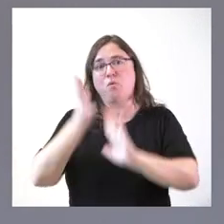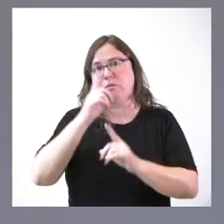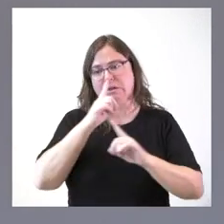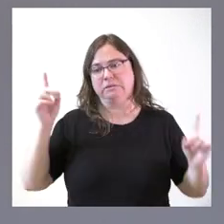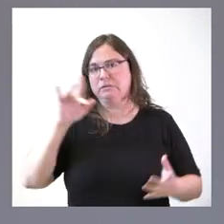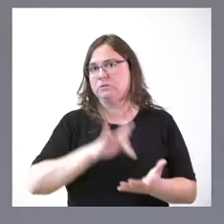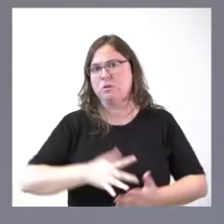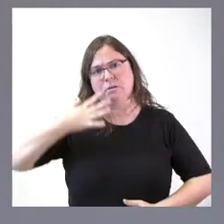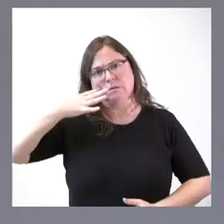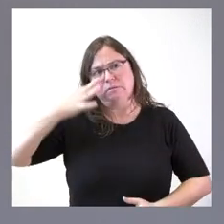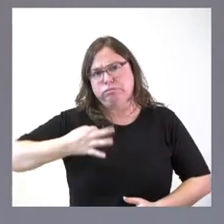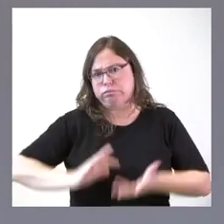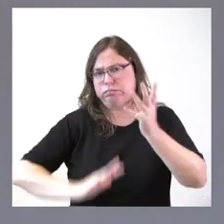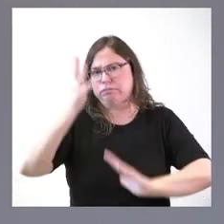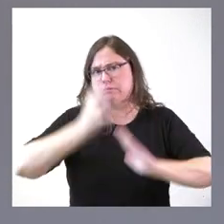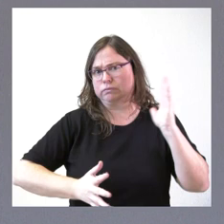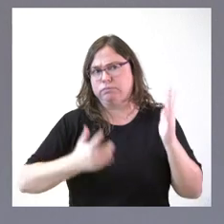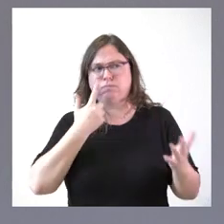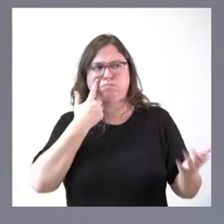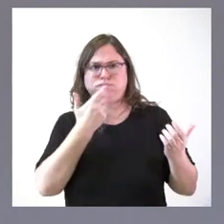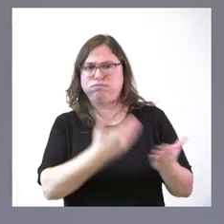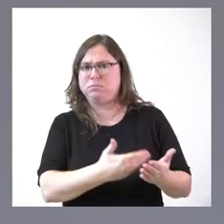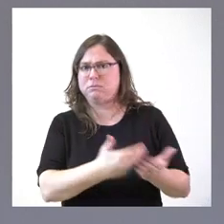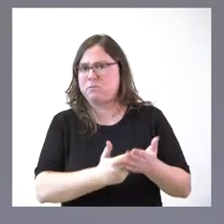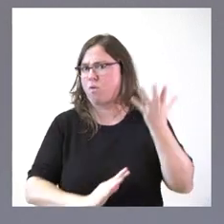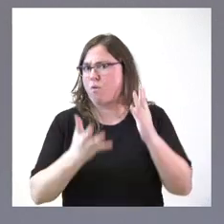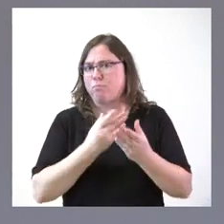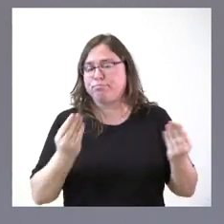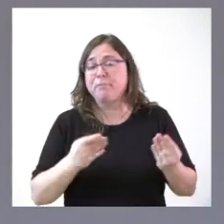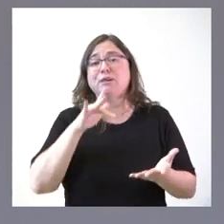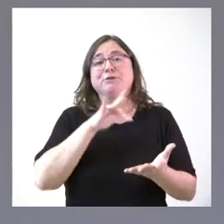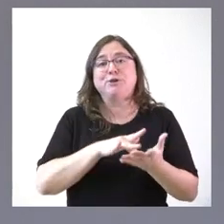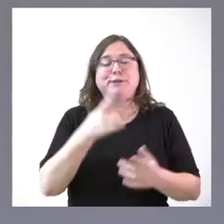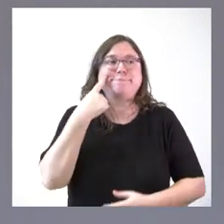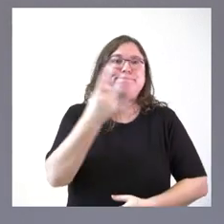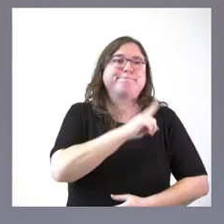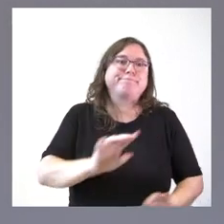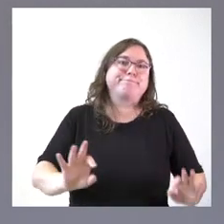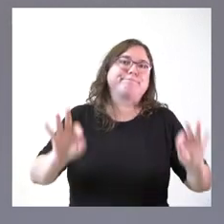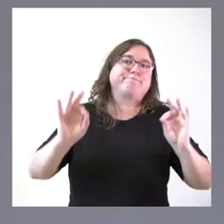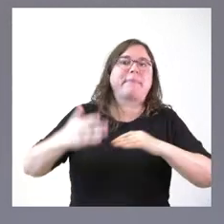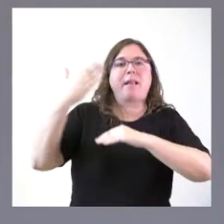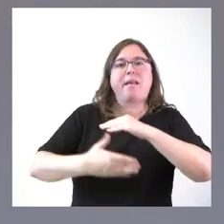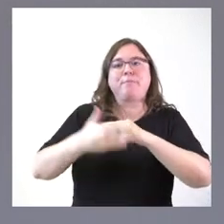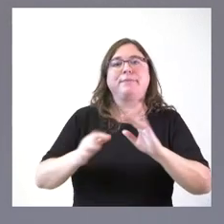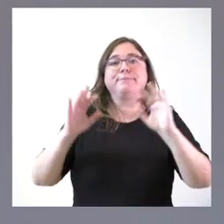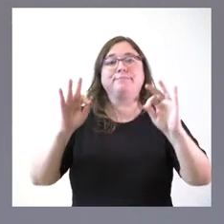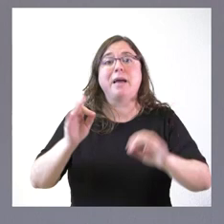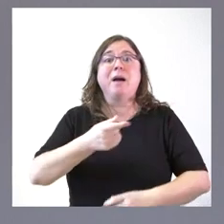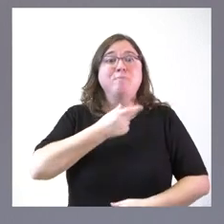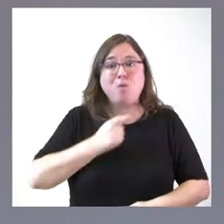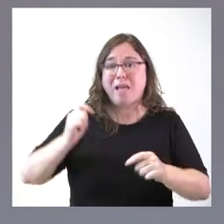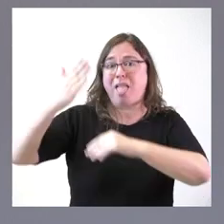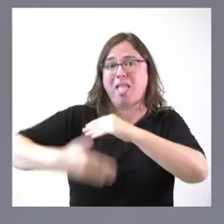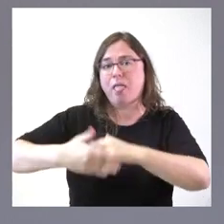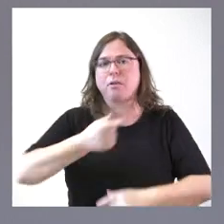un elemento que lo pone de manifiesto, pues obliga a realizar actividades extraordinarias y algún tipo de limitaciones. ¿Nos gusta establecer limitaciones?